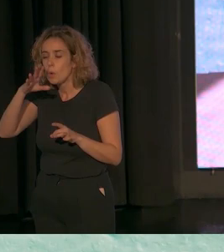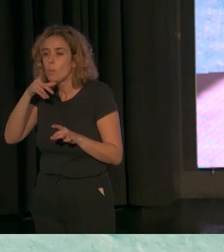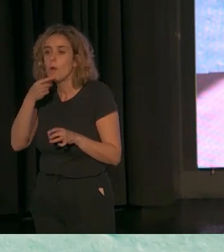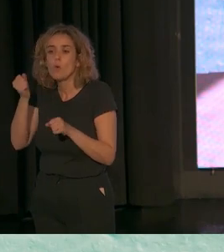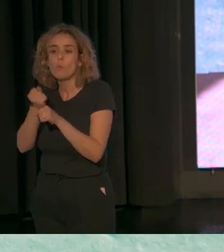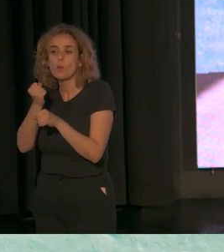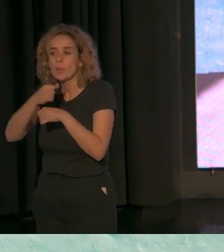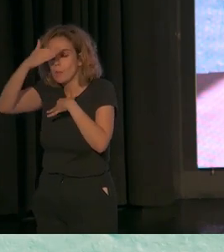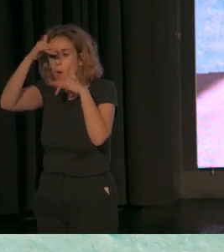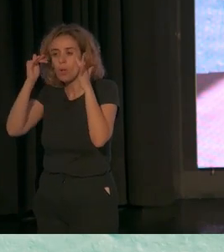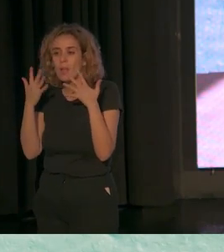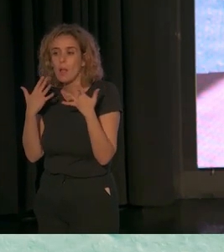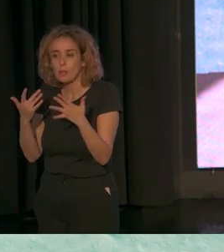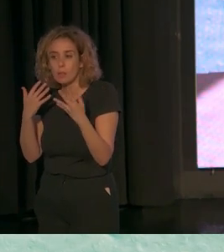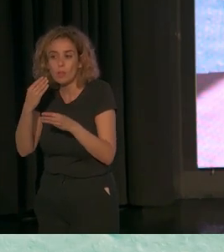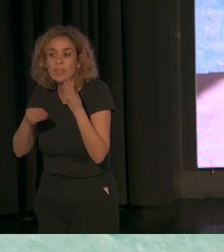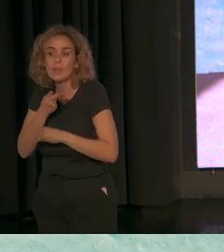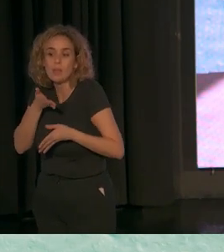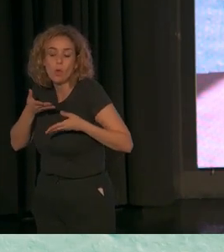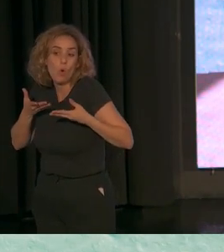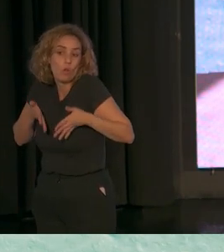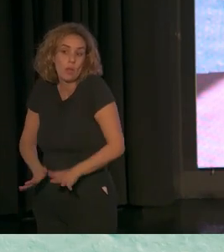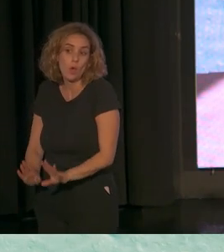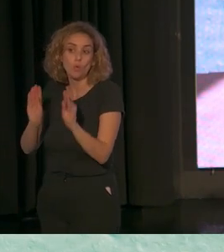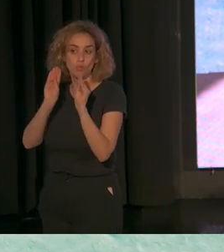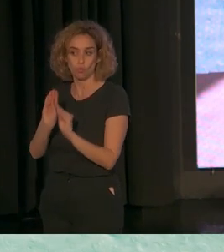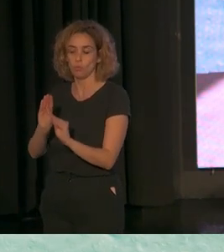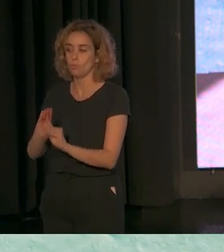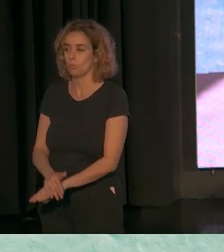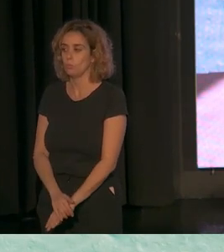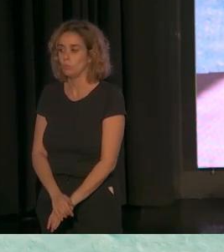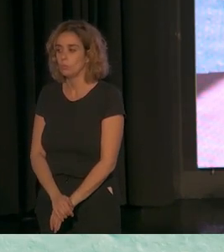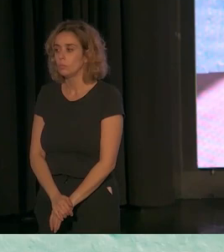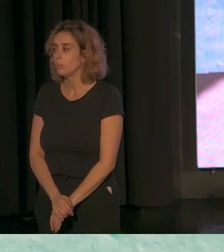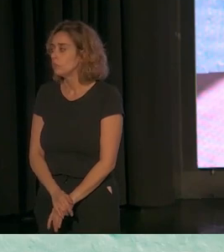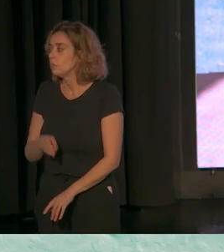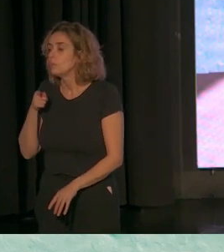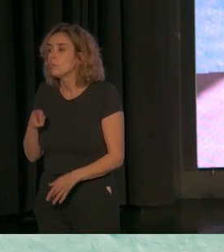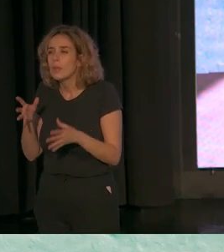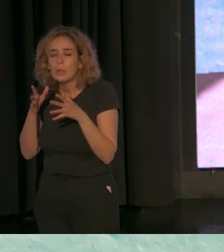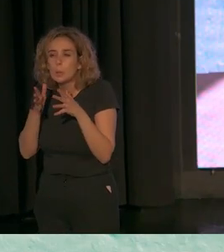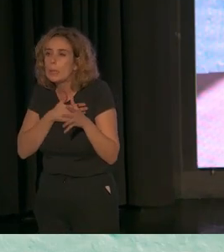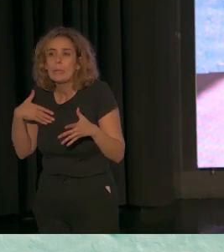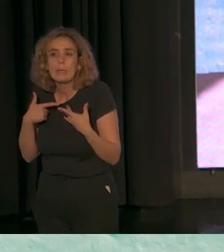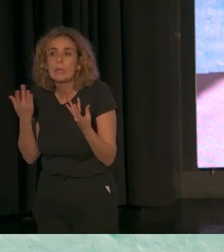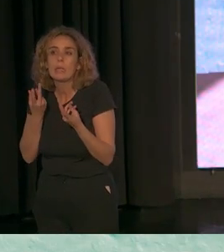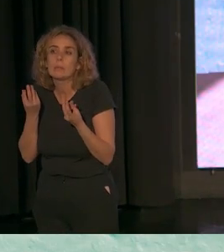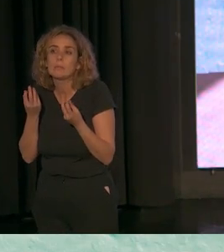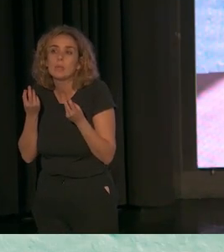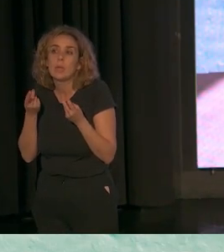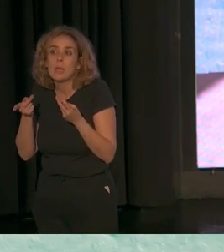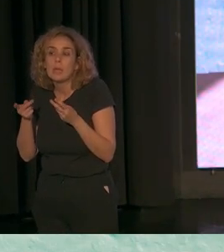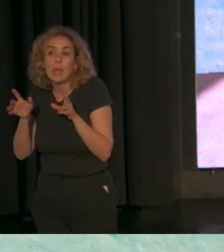trabajo que en atención temprana se hace con sus hijos. Y que lo que desean es que, entre comillas,